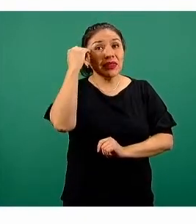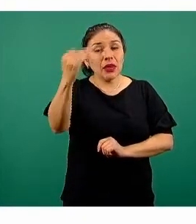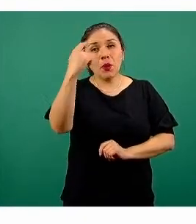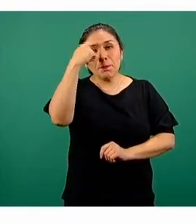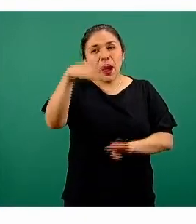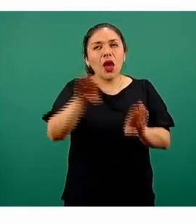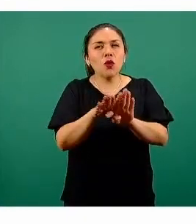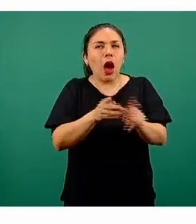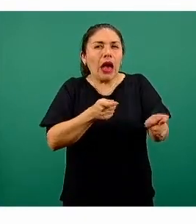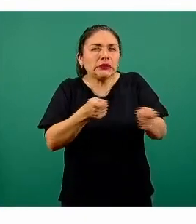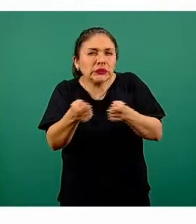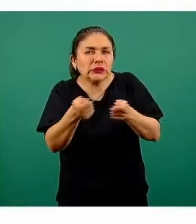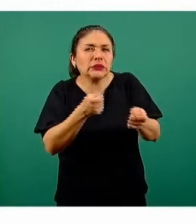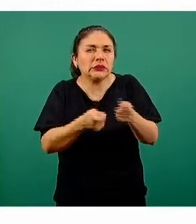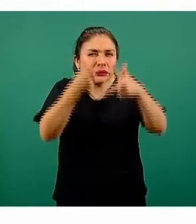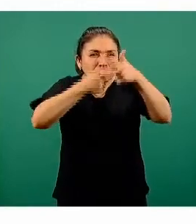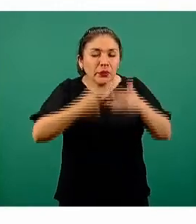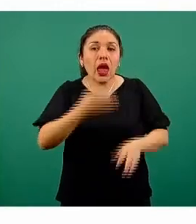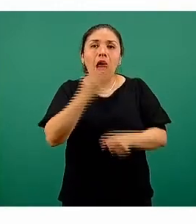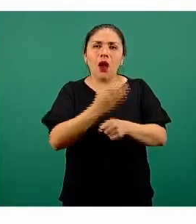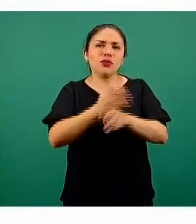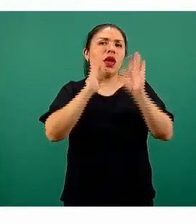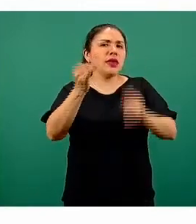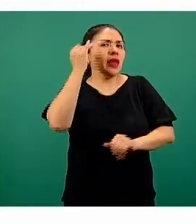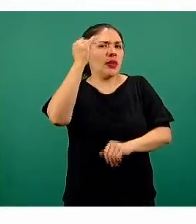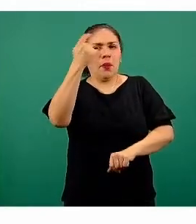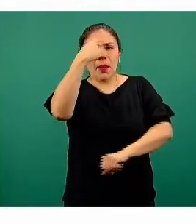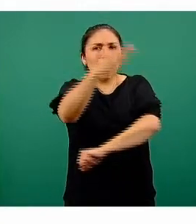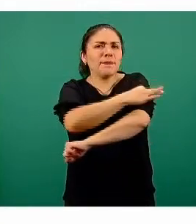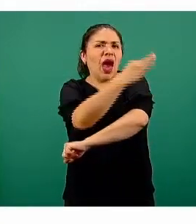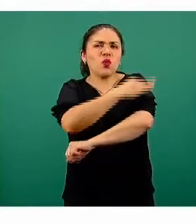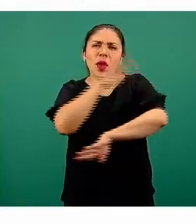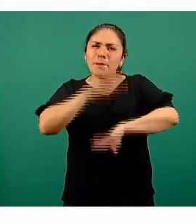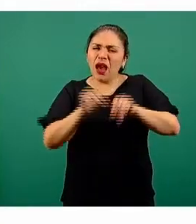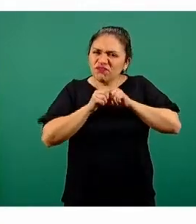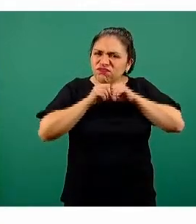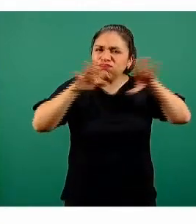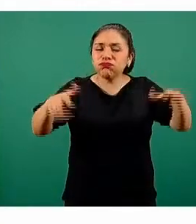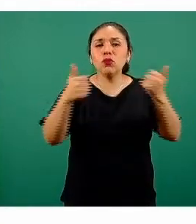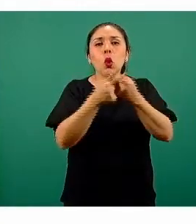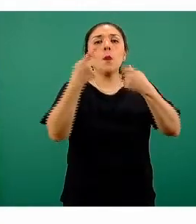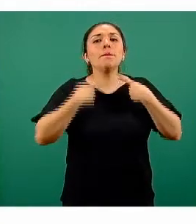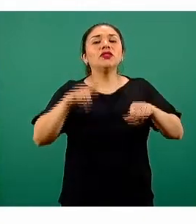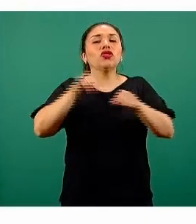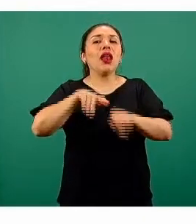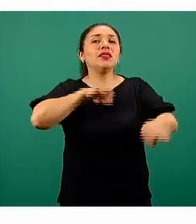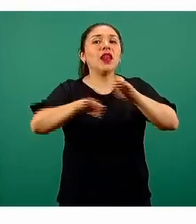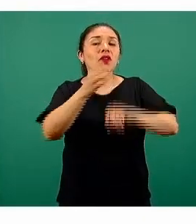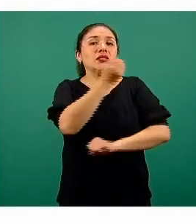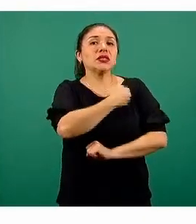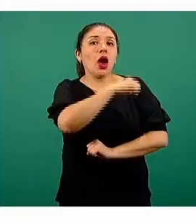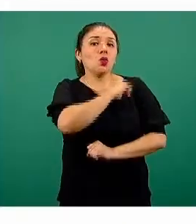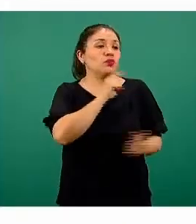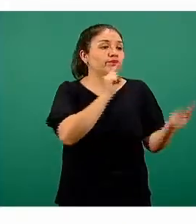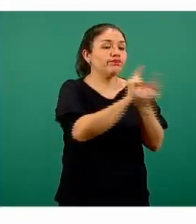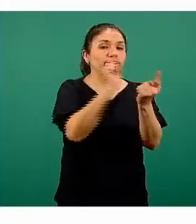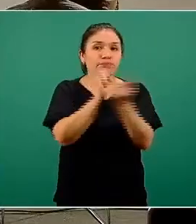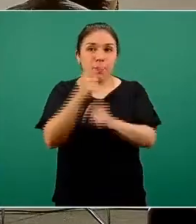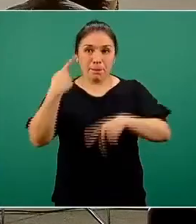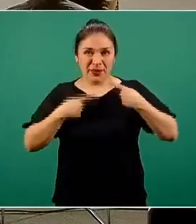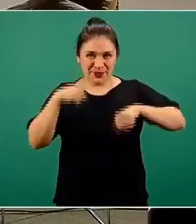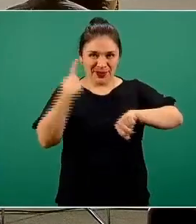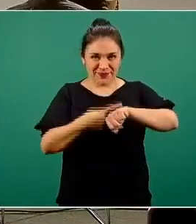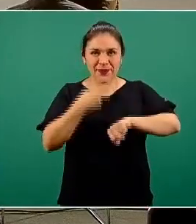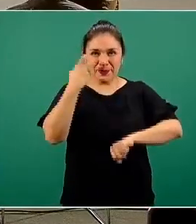calibración. En este momento estamos en el periodo de expansión, vacunando a personal de salud de primera línea, de primer contacto. La